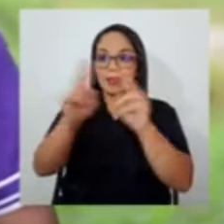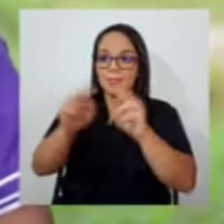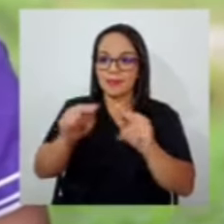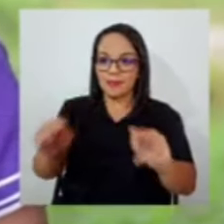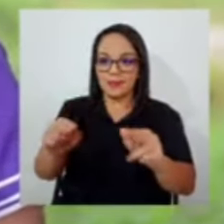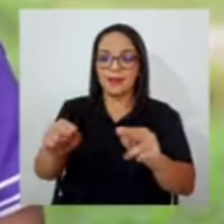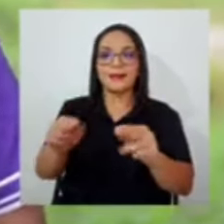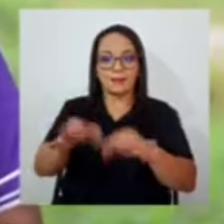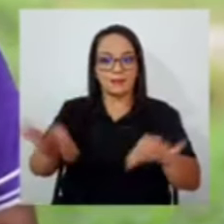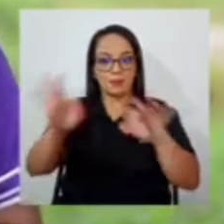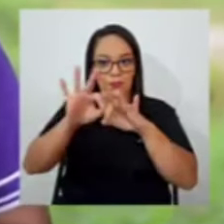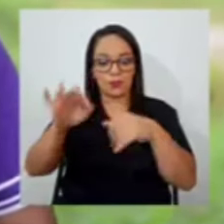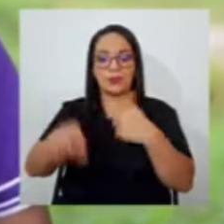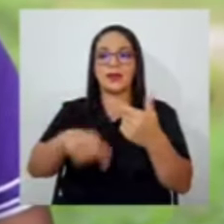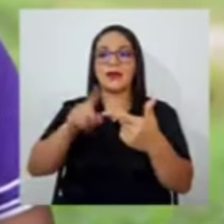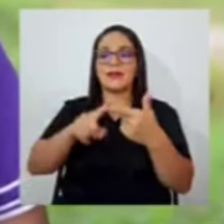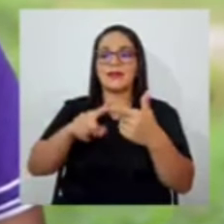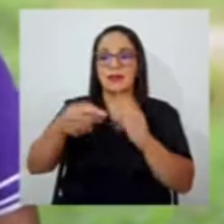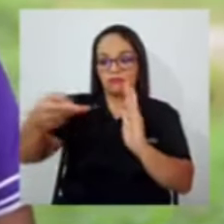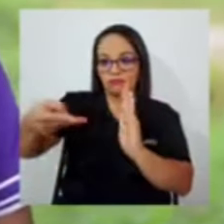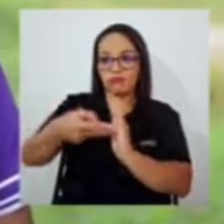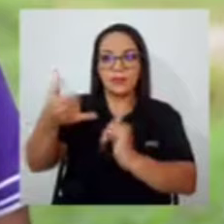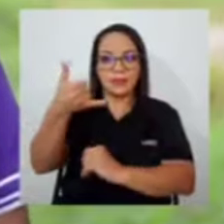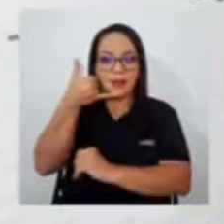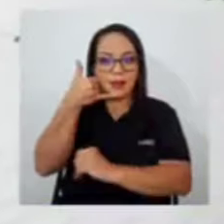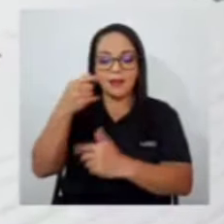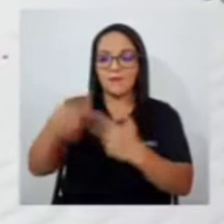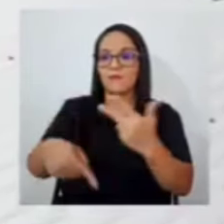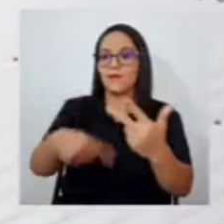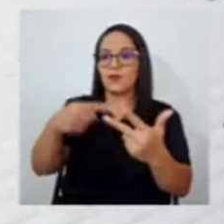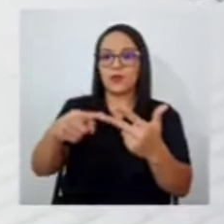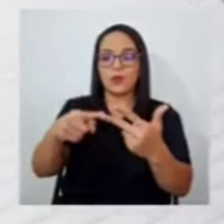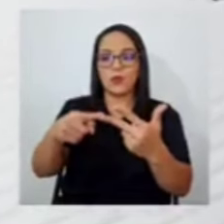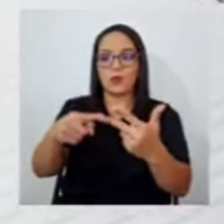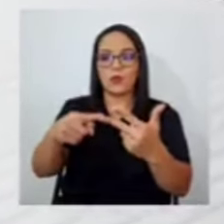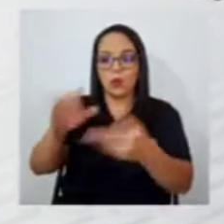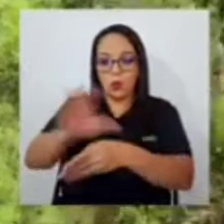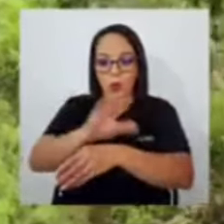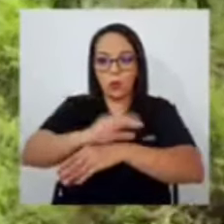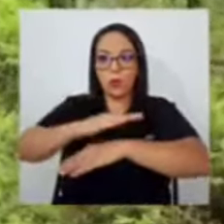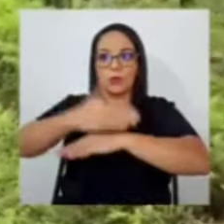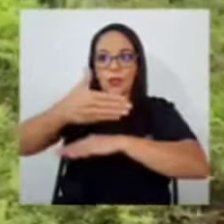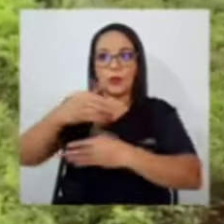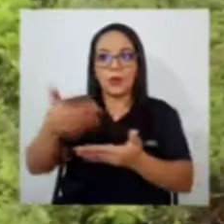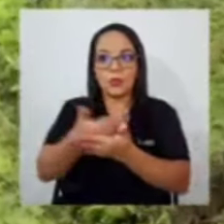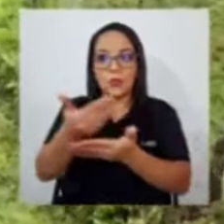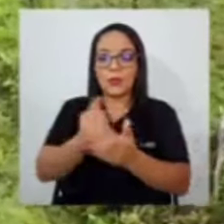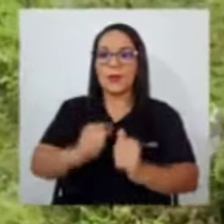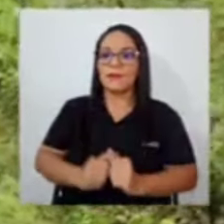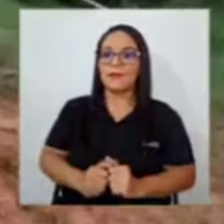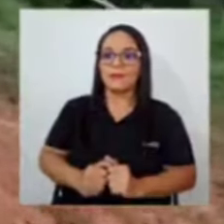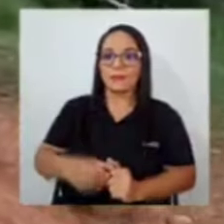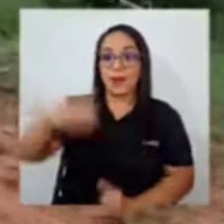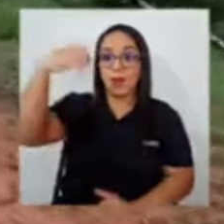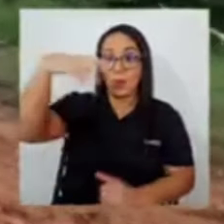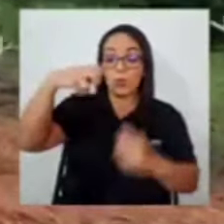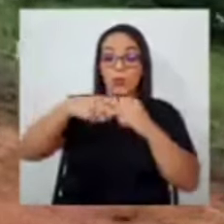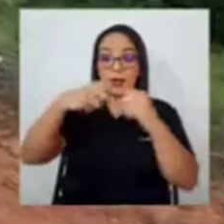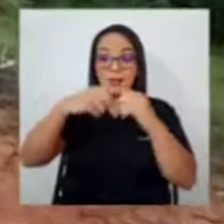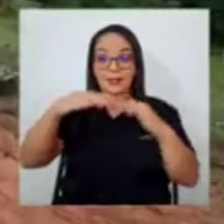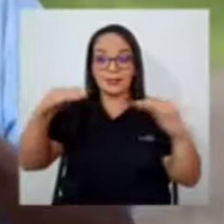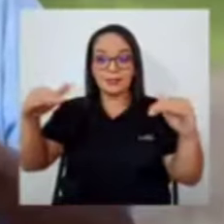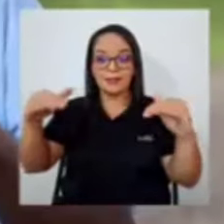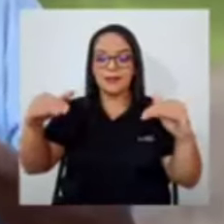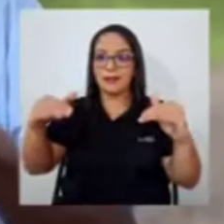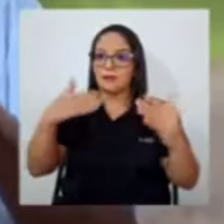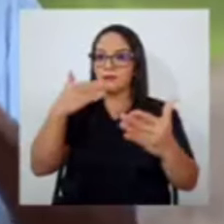cargar el celular, tener una computadora nueva. La luz eléctrica, pues, para por toda la